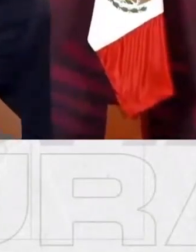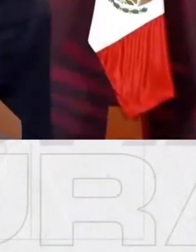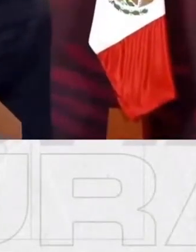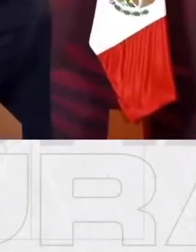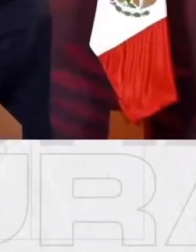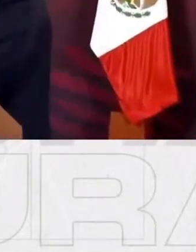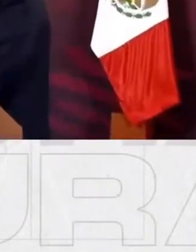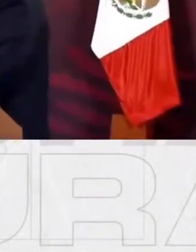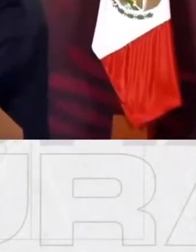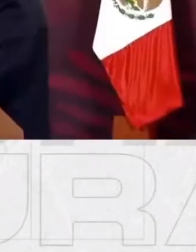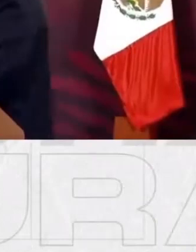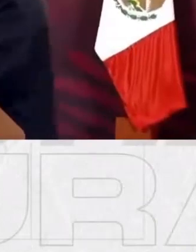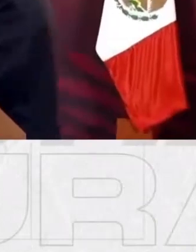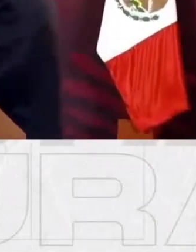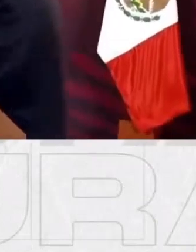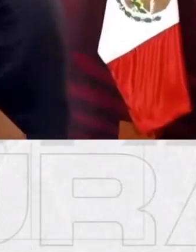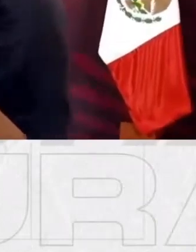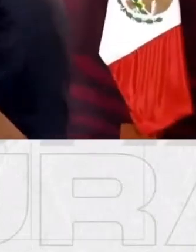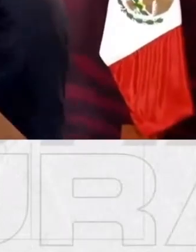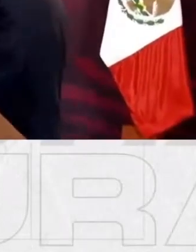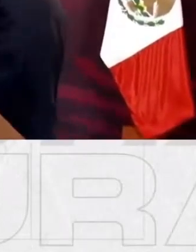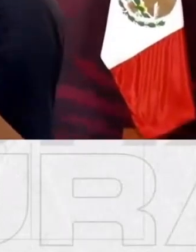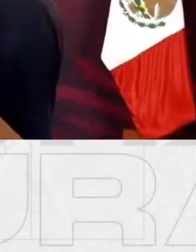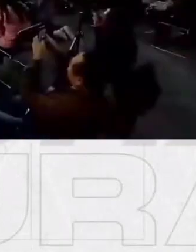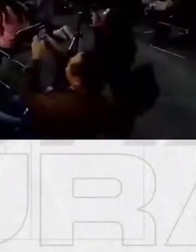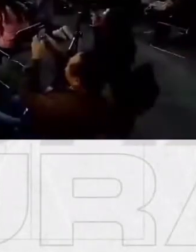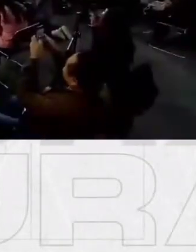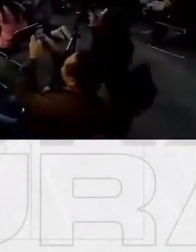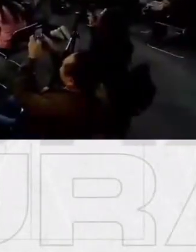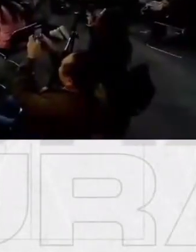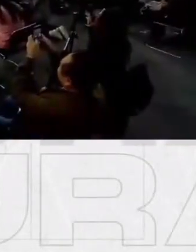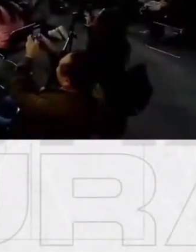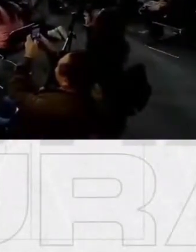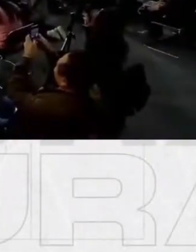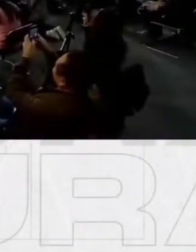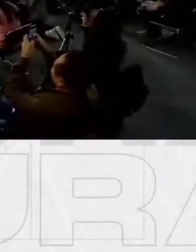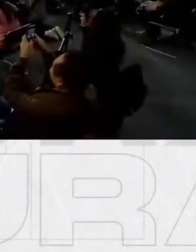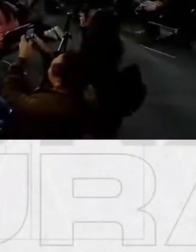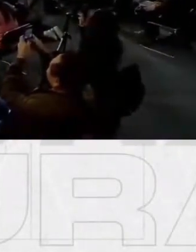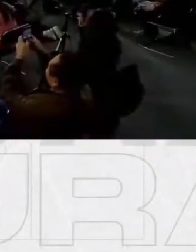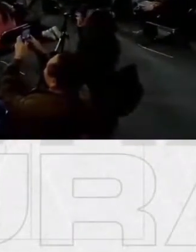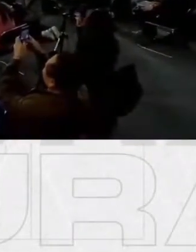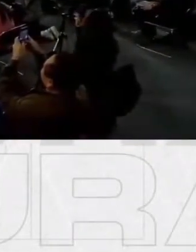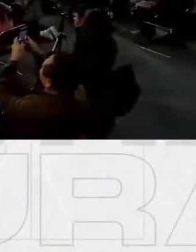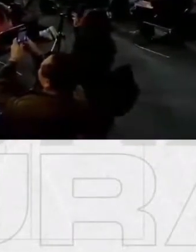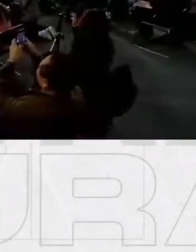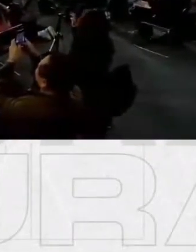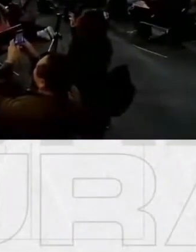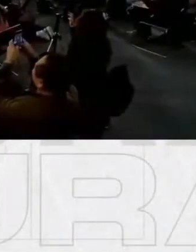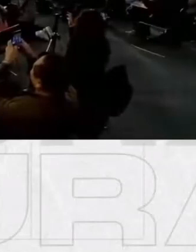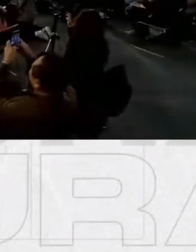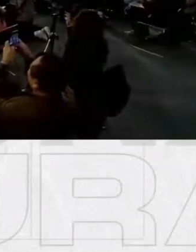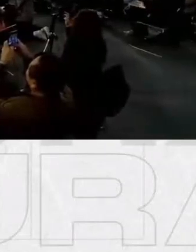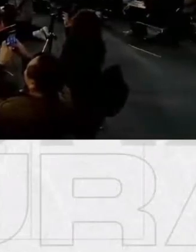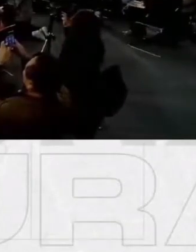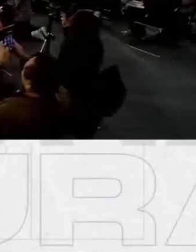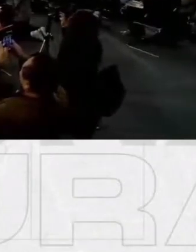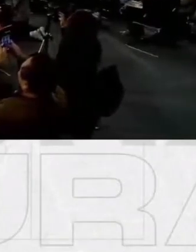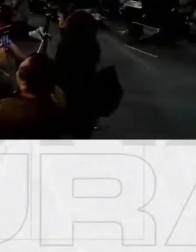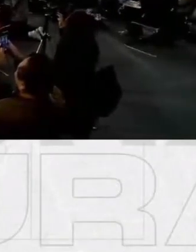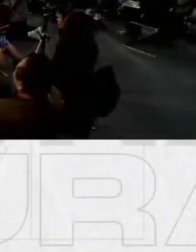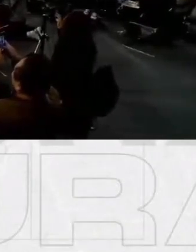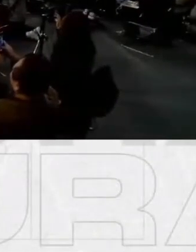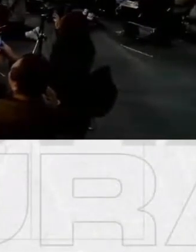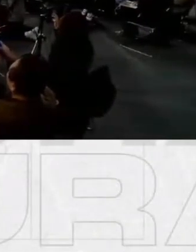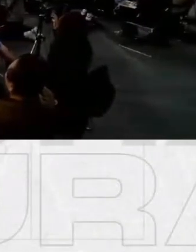Aldaco. El presidente reconoce la trayectoria de la queridísima Beatriz, nuestra compañera aquí en Sin Censura, y quien, por supuesto, usted